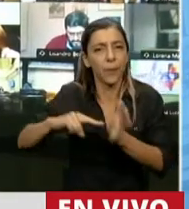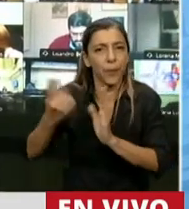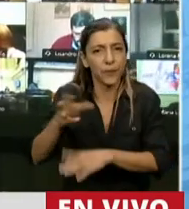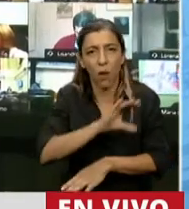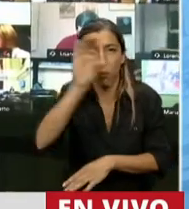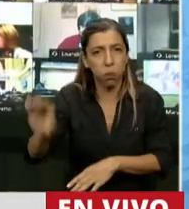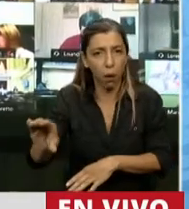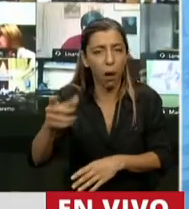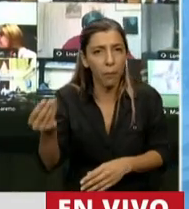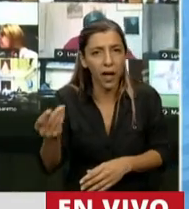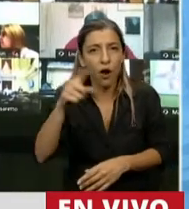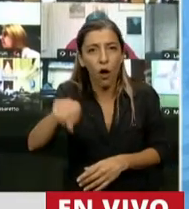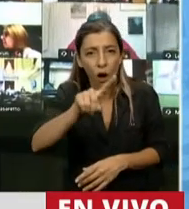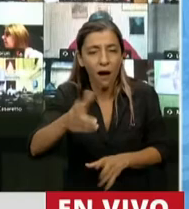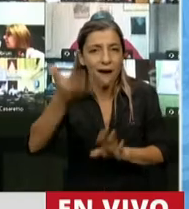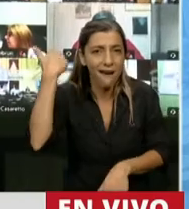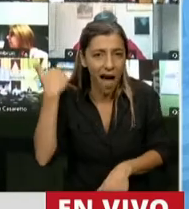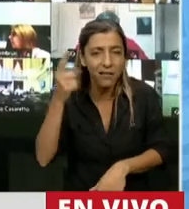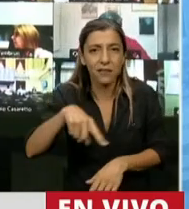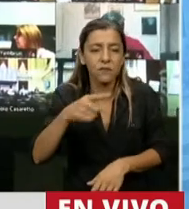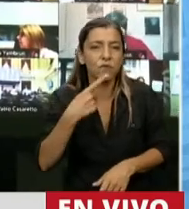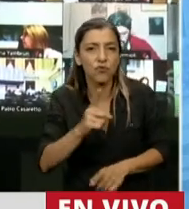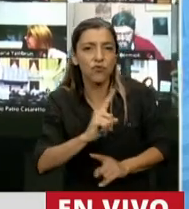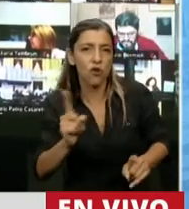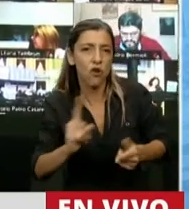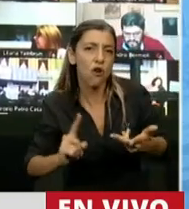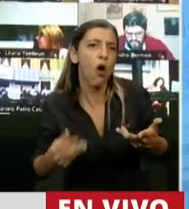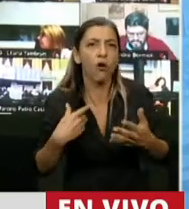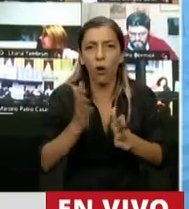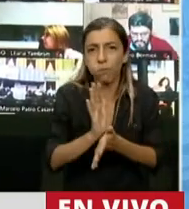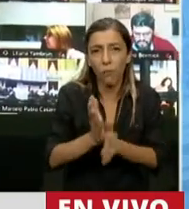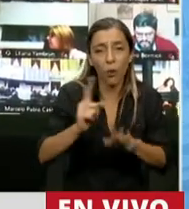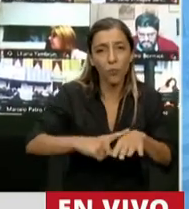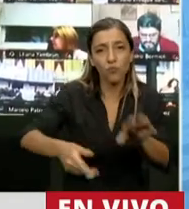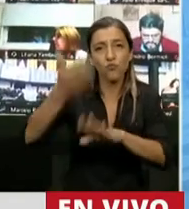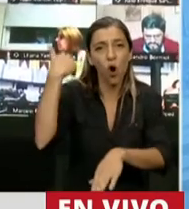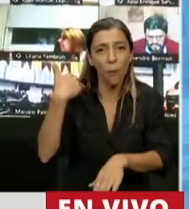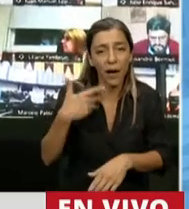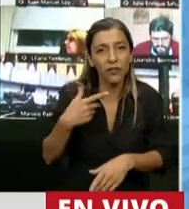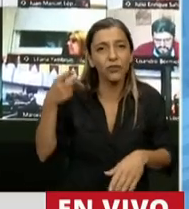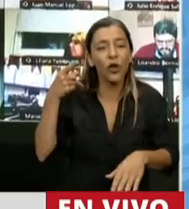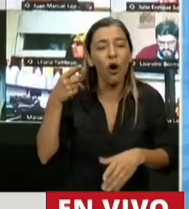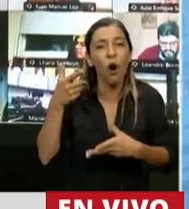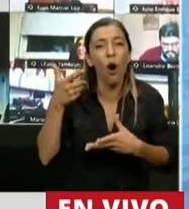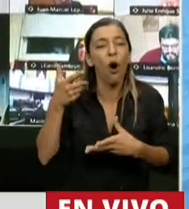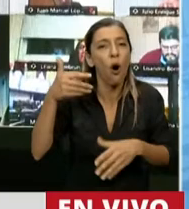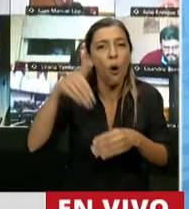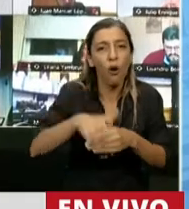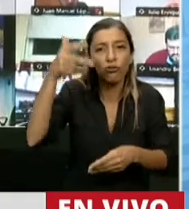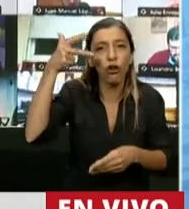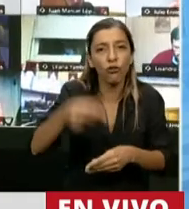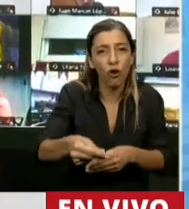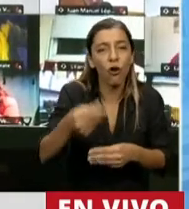cuando lo han negado y han tenido la actitud de votar en contra por una ayuda a una provincia que repito